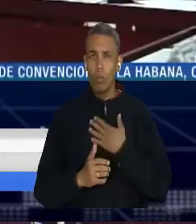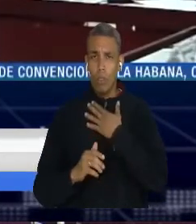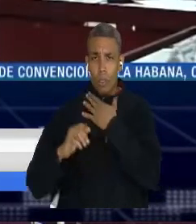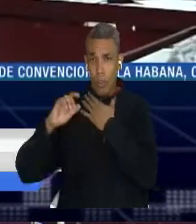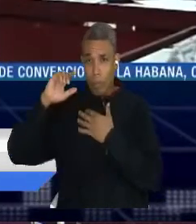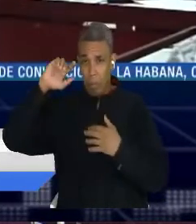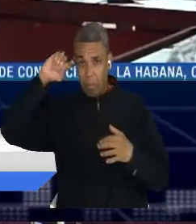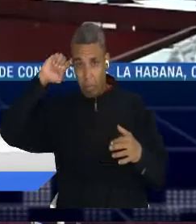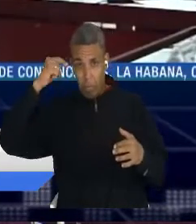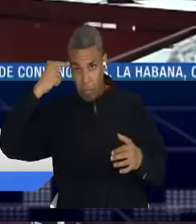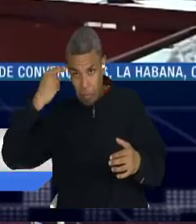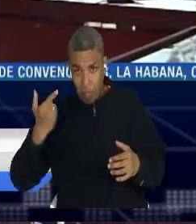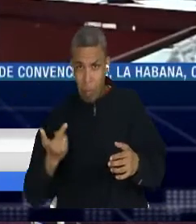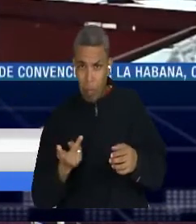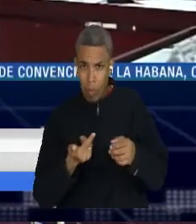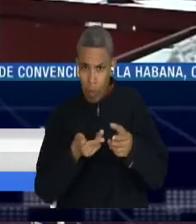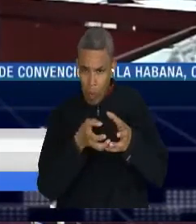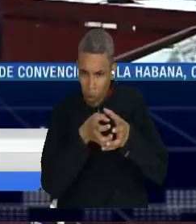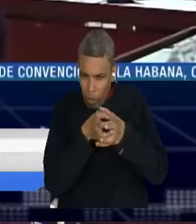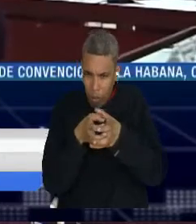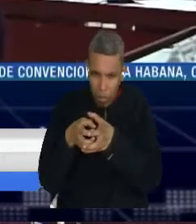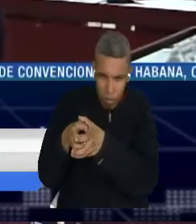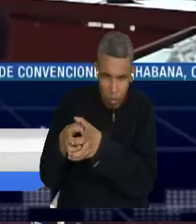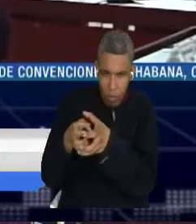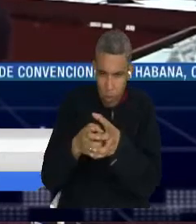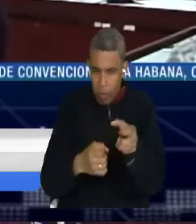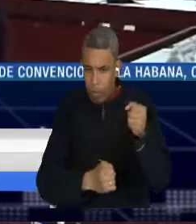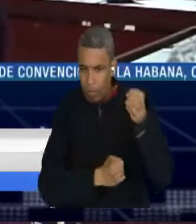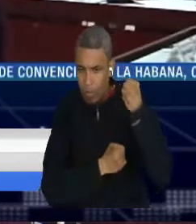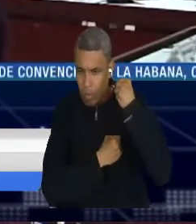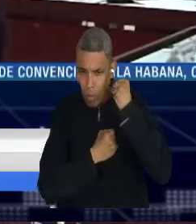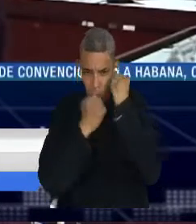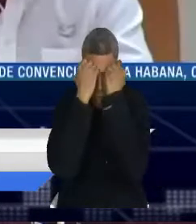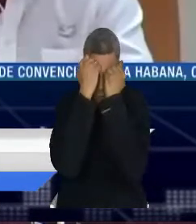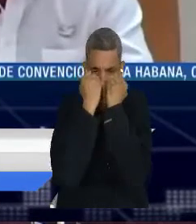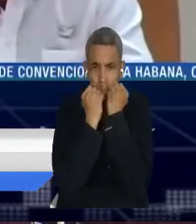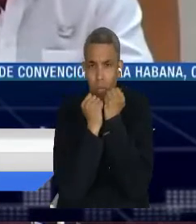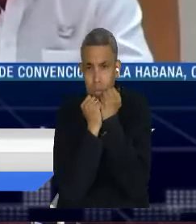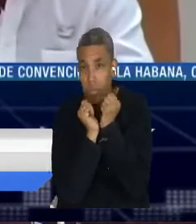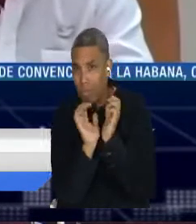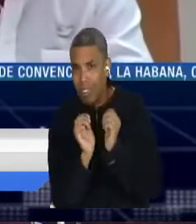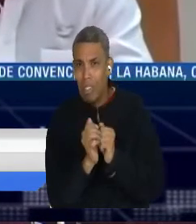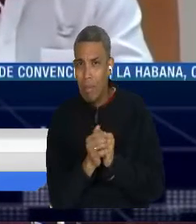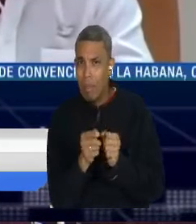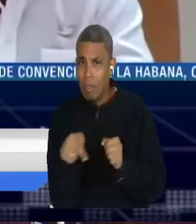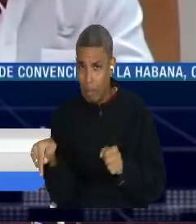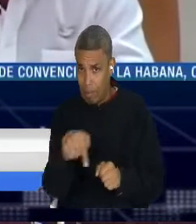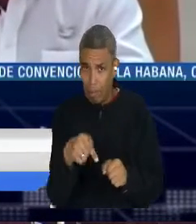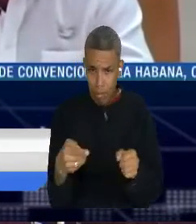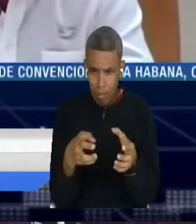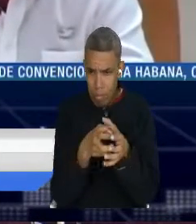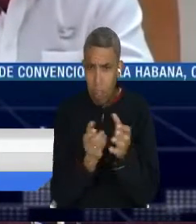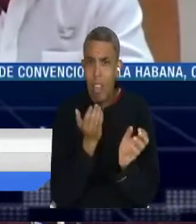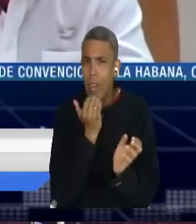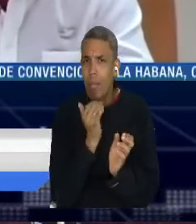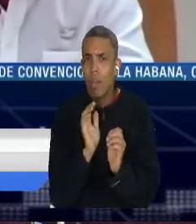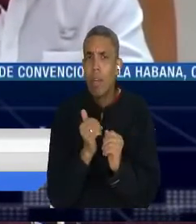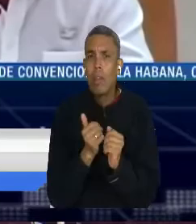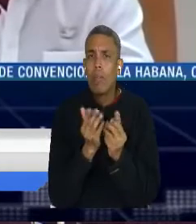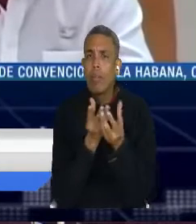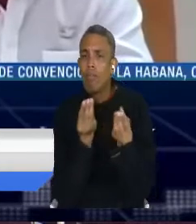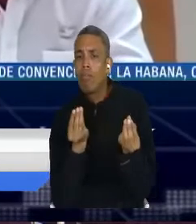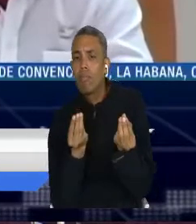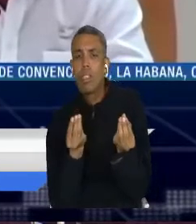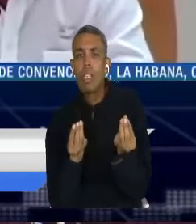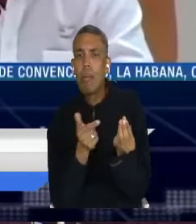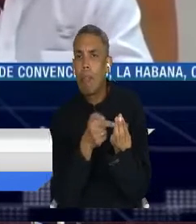guerrillas de las FARC en esta instancia, sino también donde se involucren, se haga partícipe al ciudadano, a las empresas, a la academia